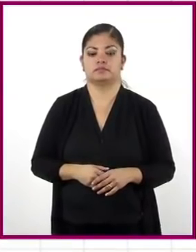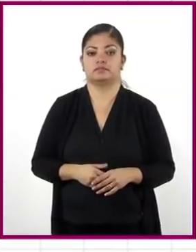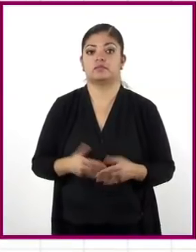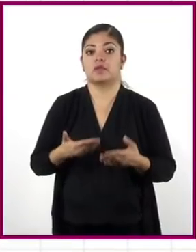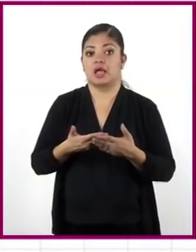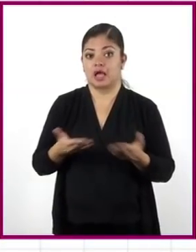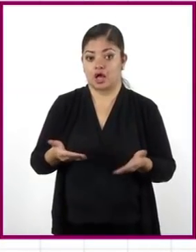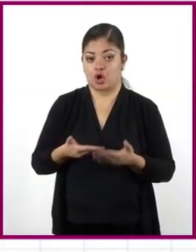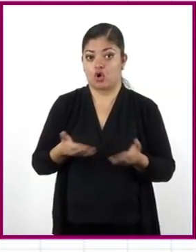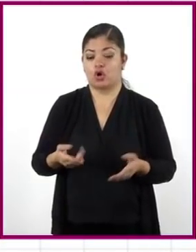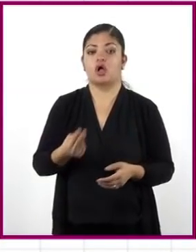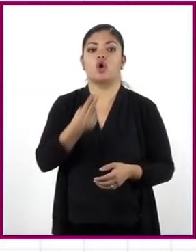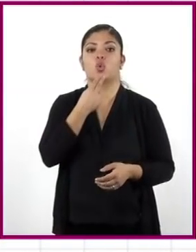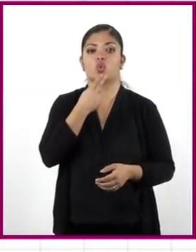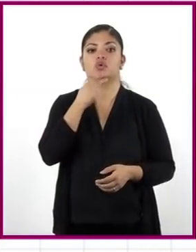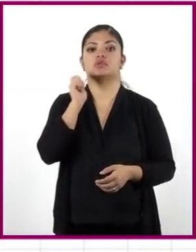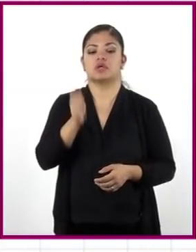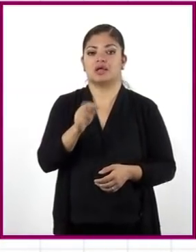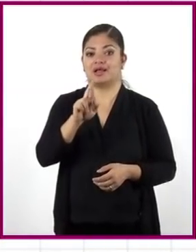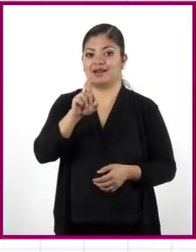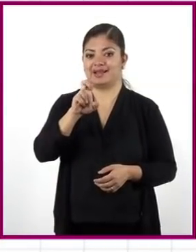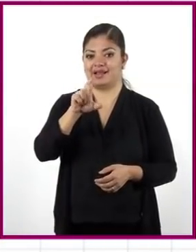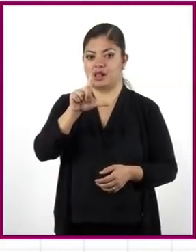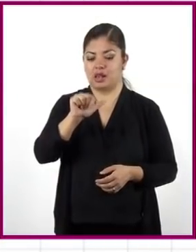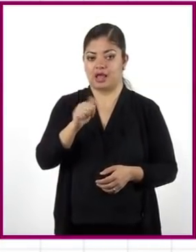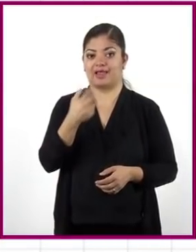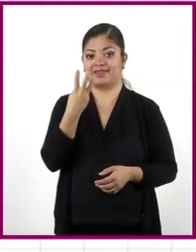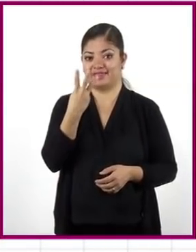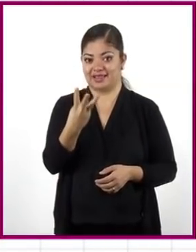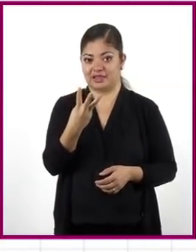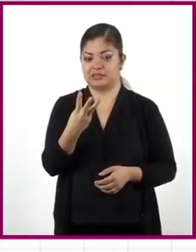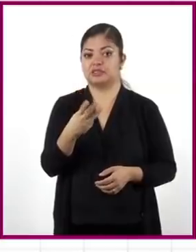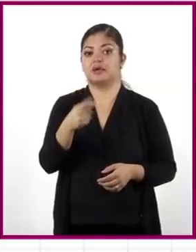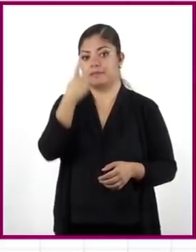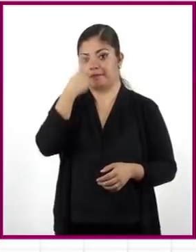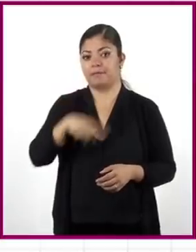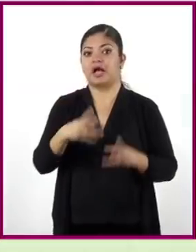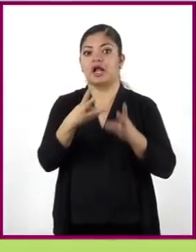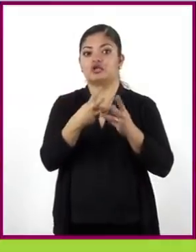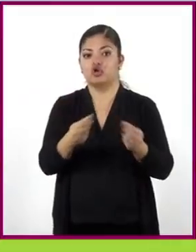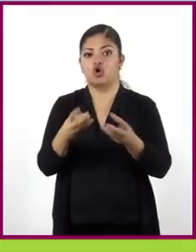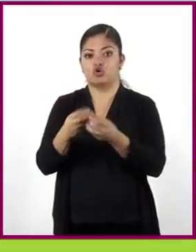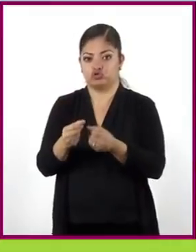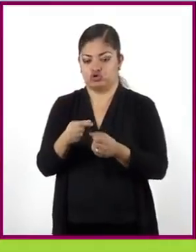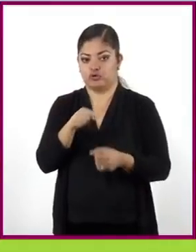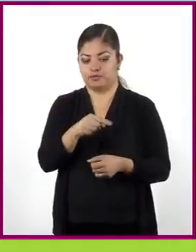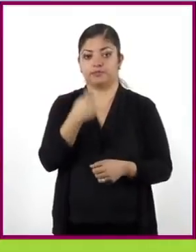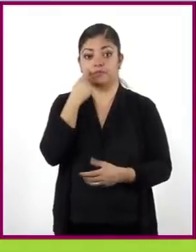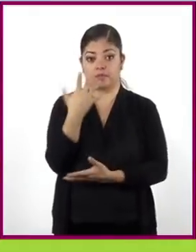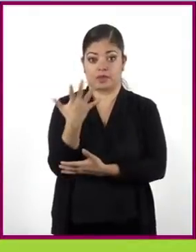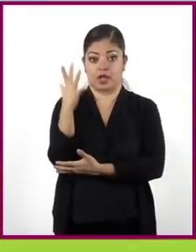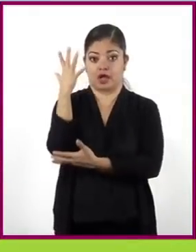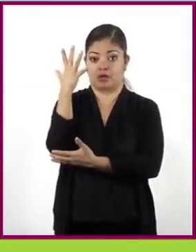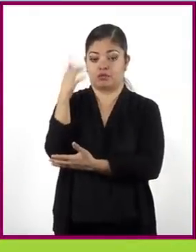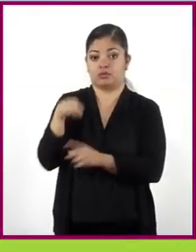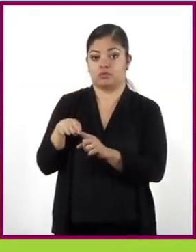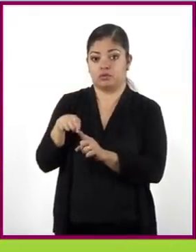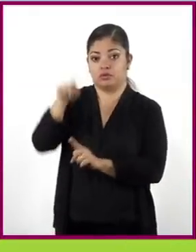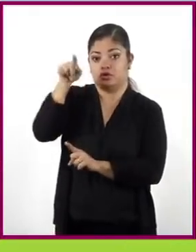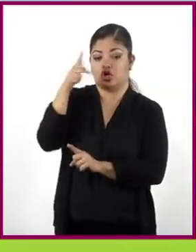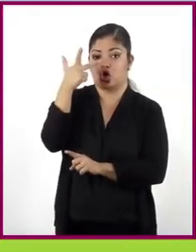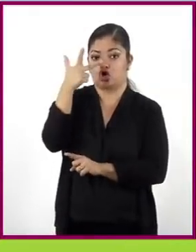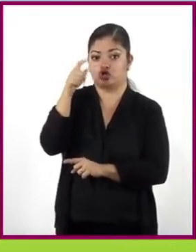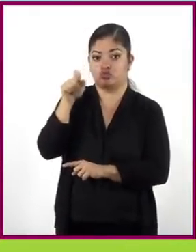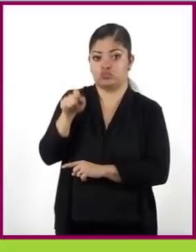Ahora, utilicemos la regla de 3 para resolver la siguiente situación. Un árbol mide 8.4